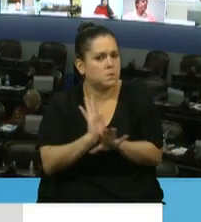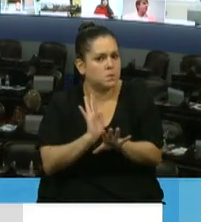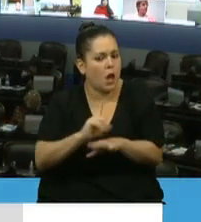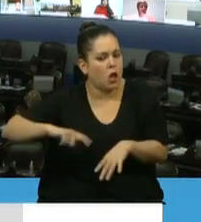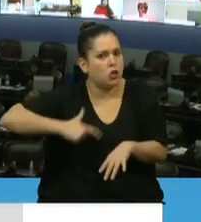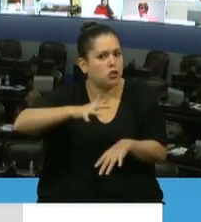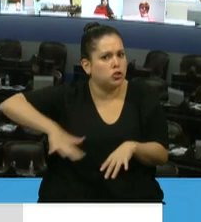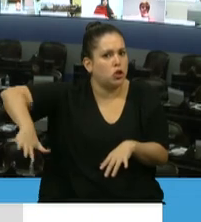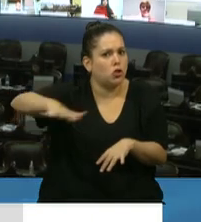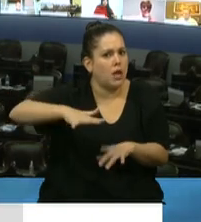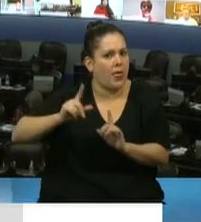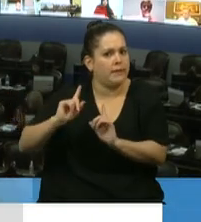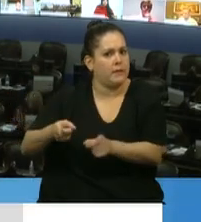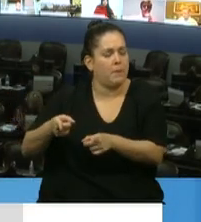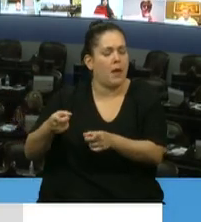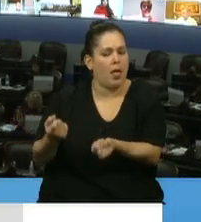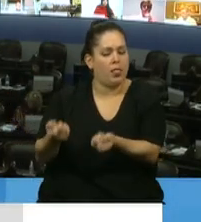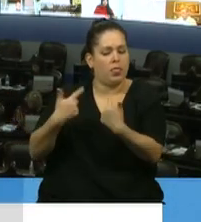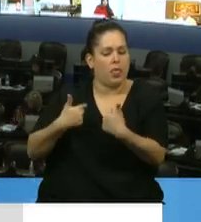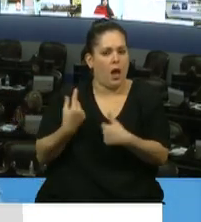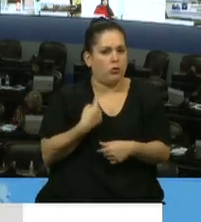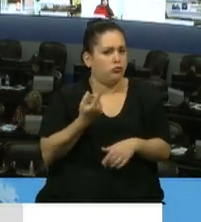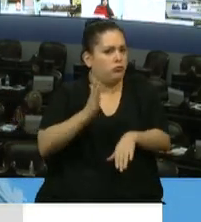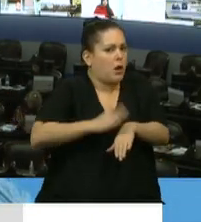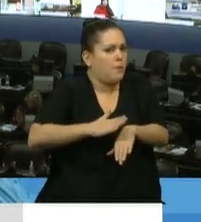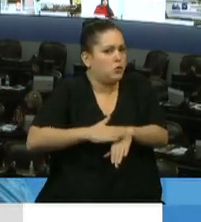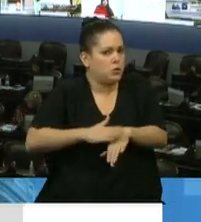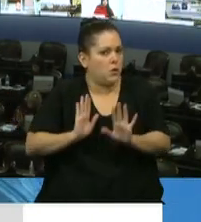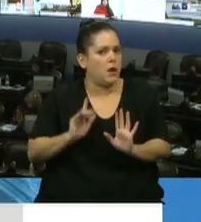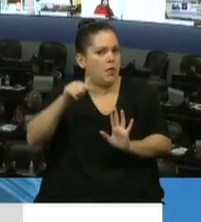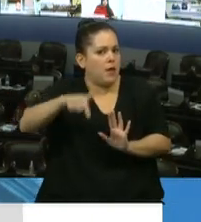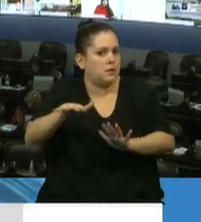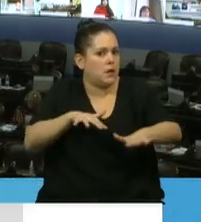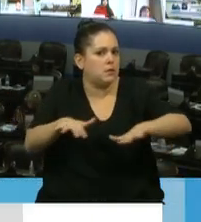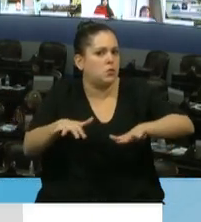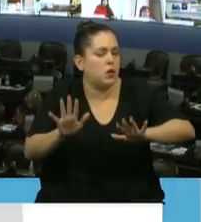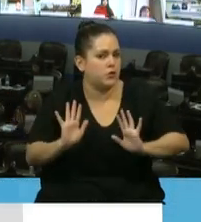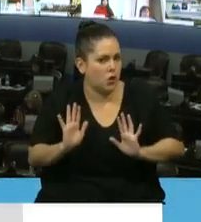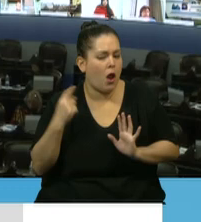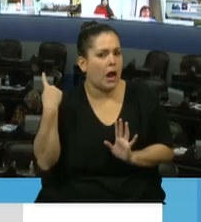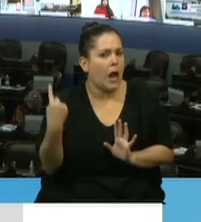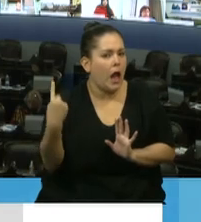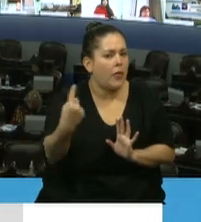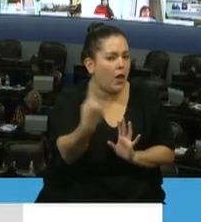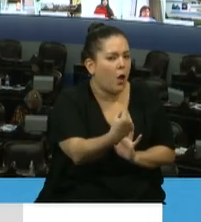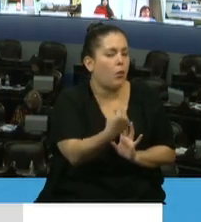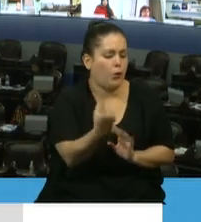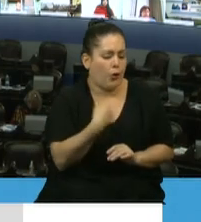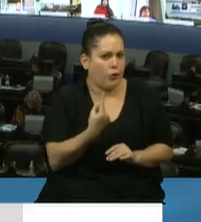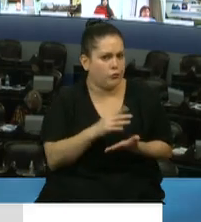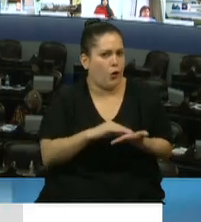en el rol que tenemos que cumplir ante esta situación, ante esta circunstancia, cada uno de nosotros.